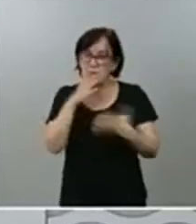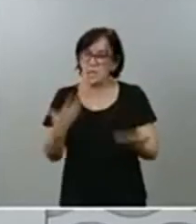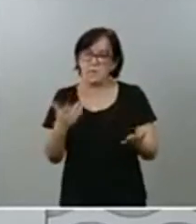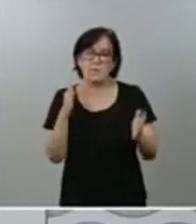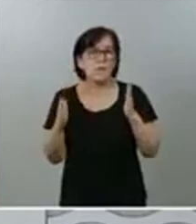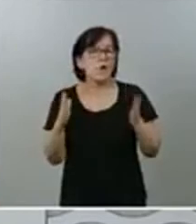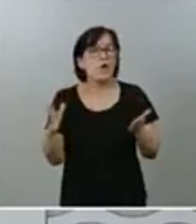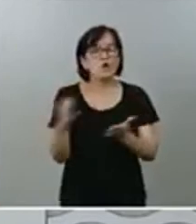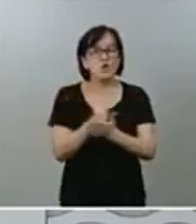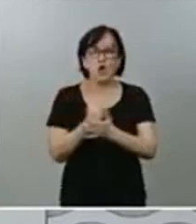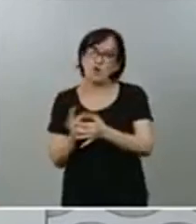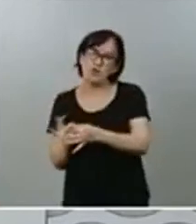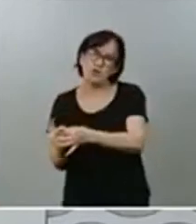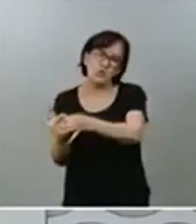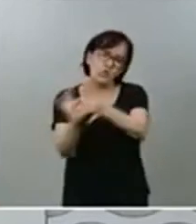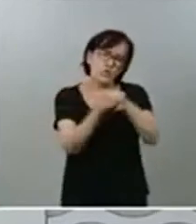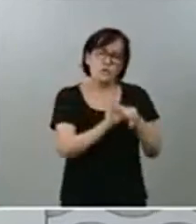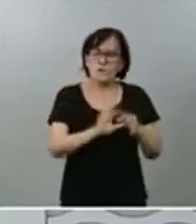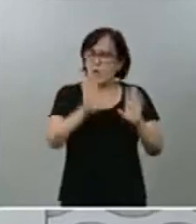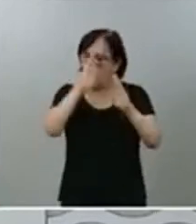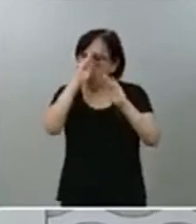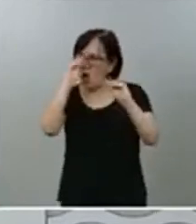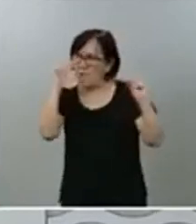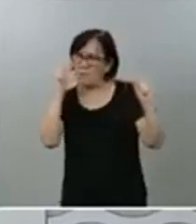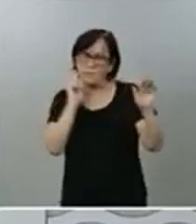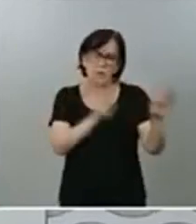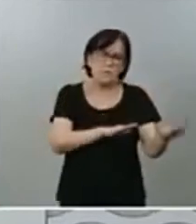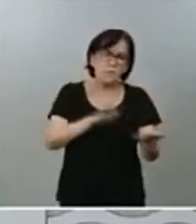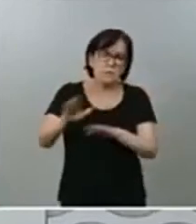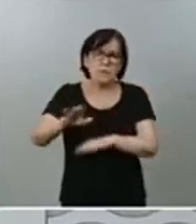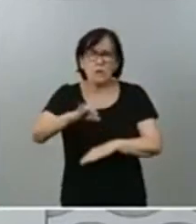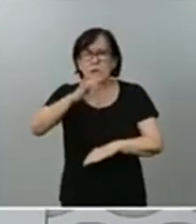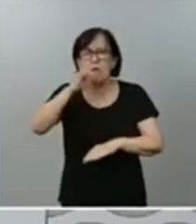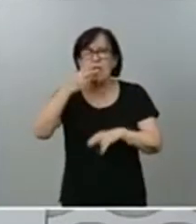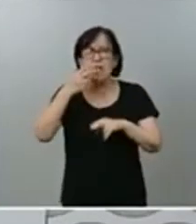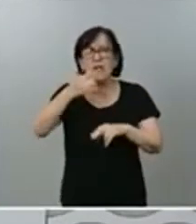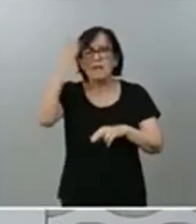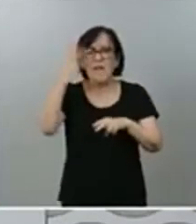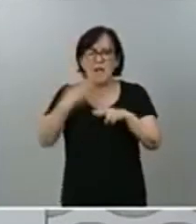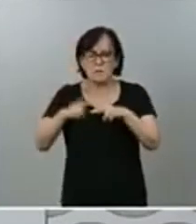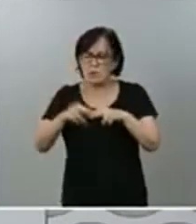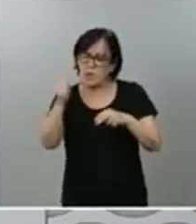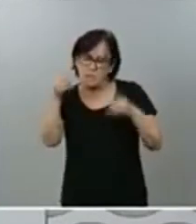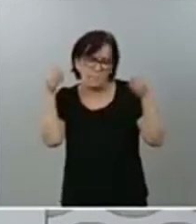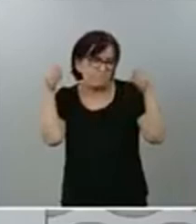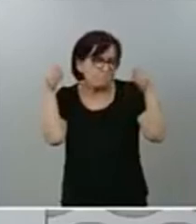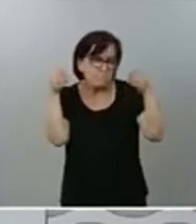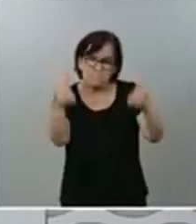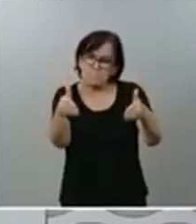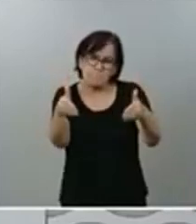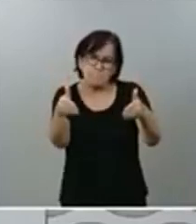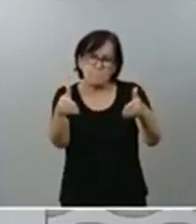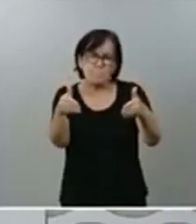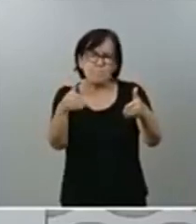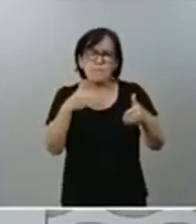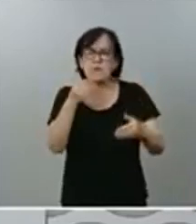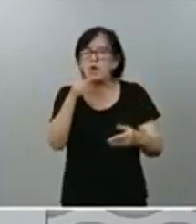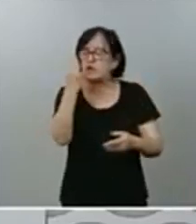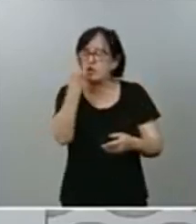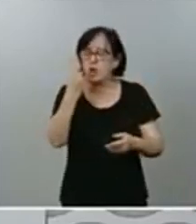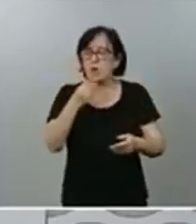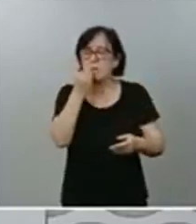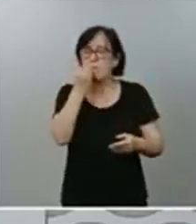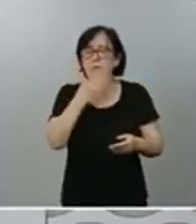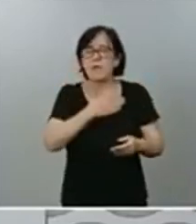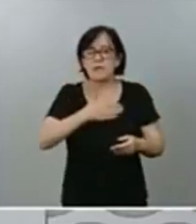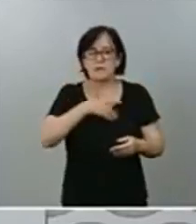a una aparquemos diferencias ideológicas, seamos capaces de concentrarnos en el bienestar de los ciudadanos, en